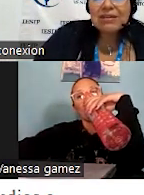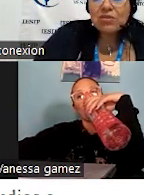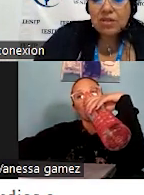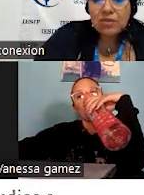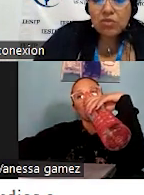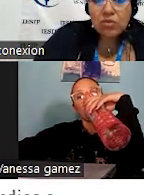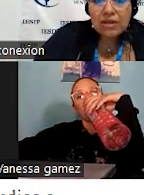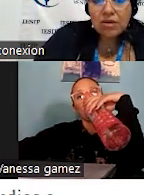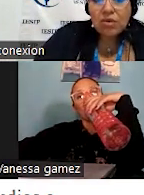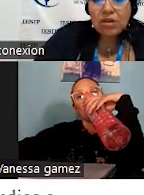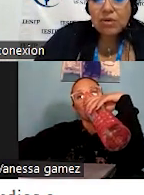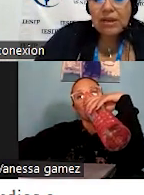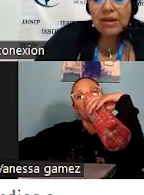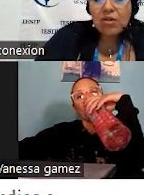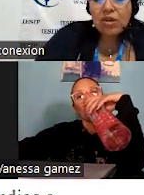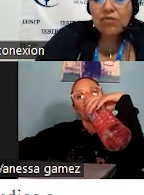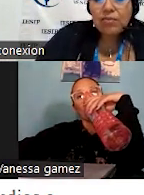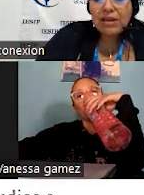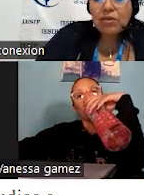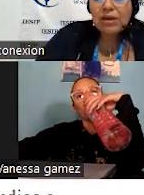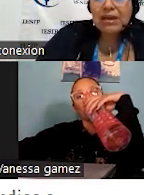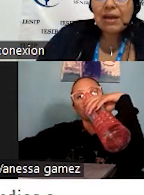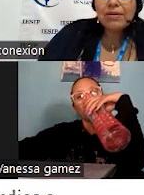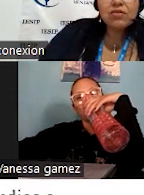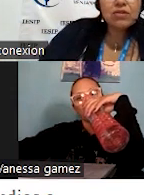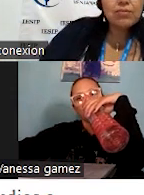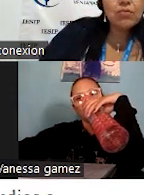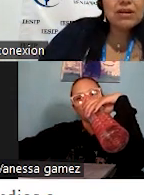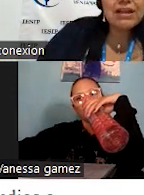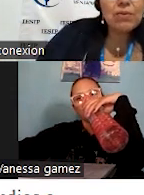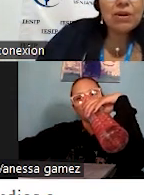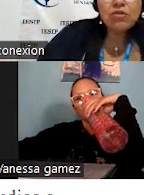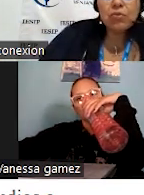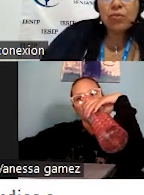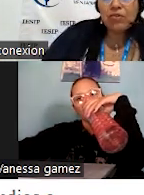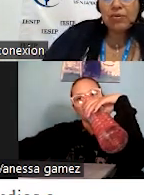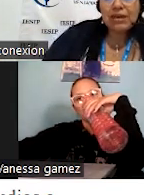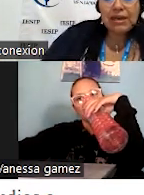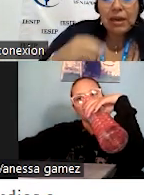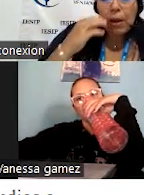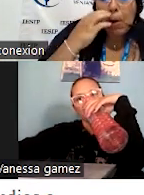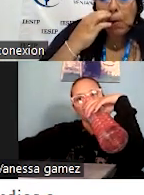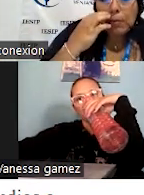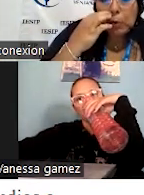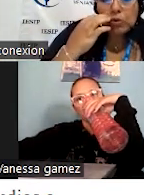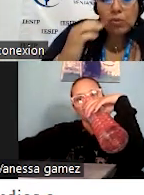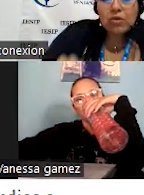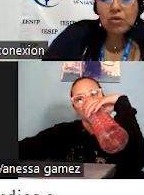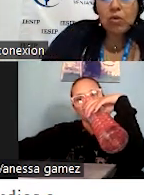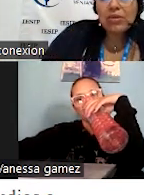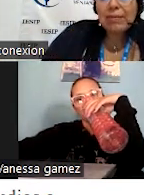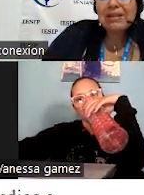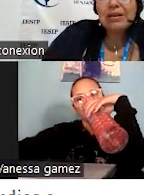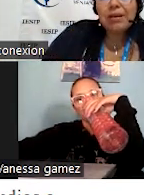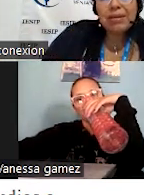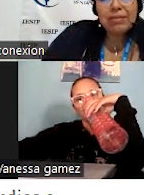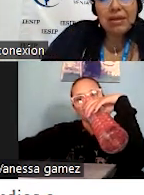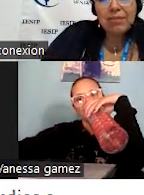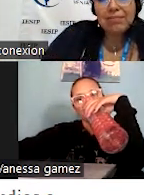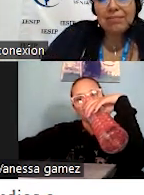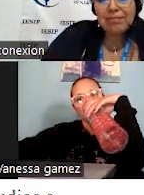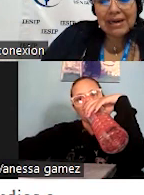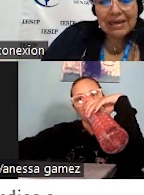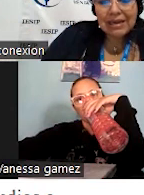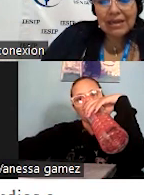sistematizar los servicios turísticos y lograrlo informar y educar a las personas porque al igual no se puede fabricar un producto bueno con una materia